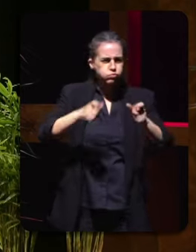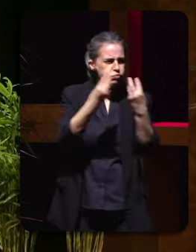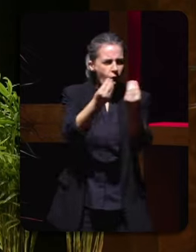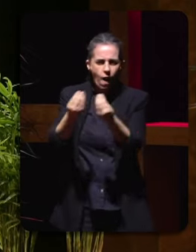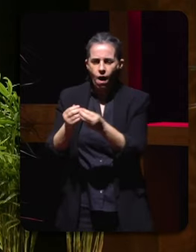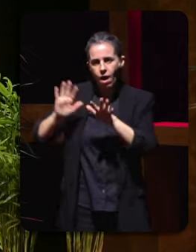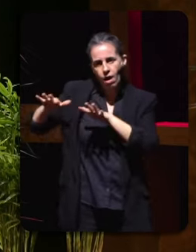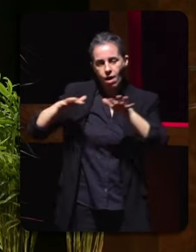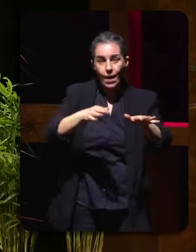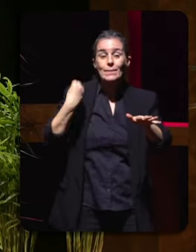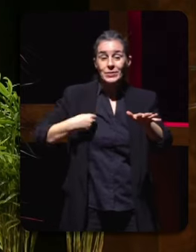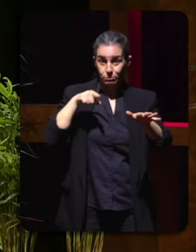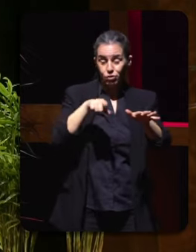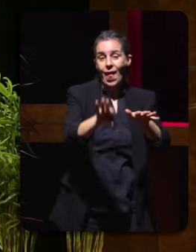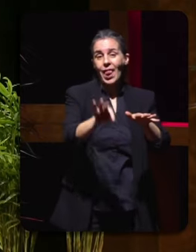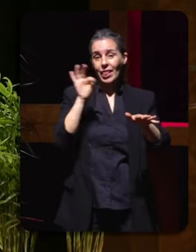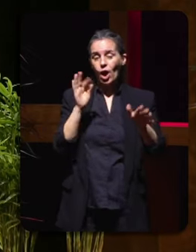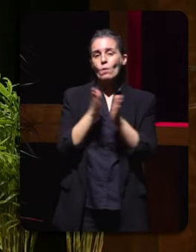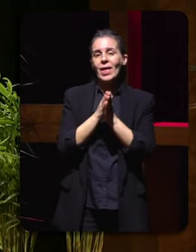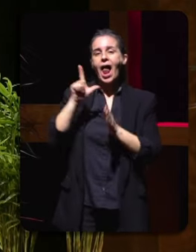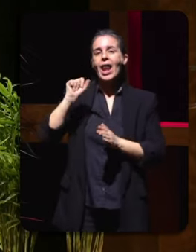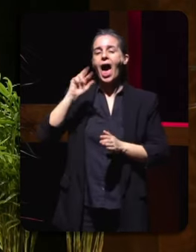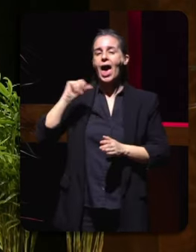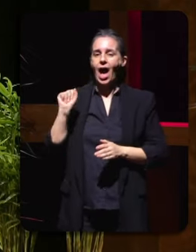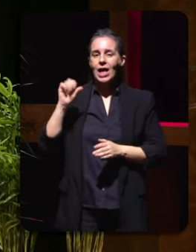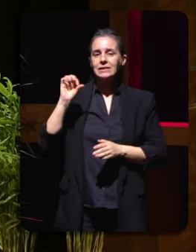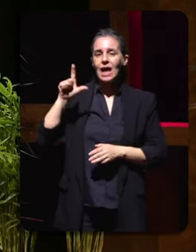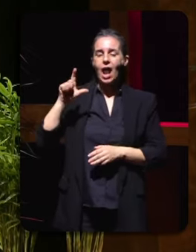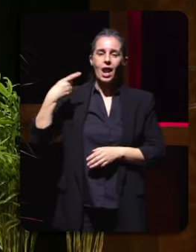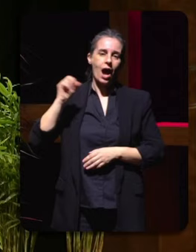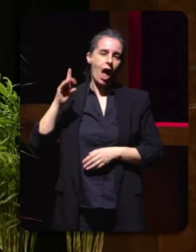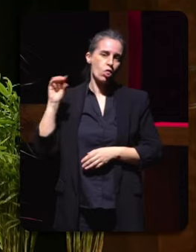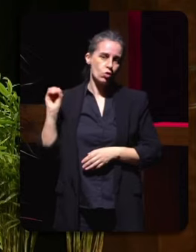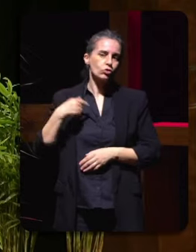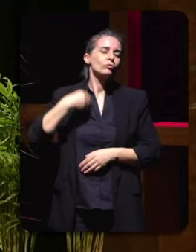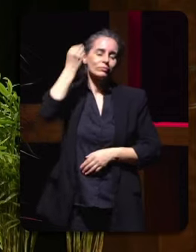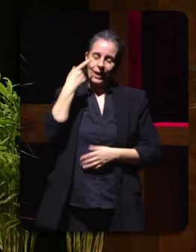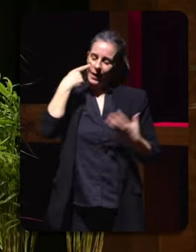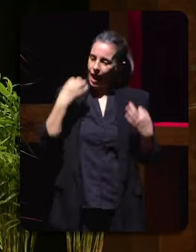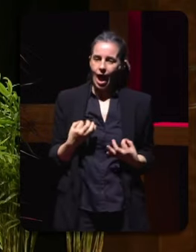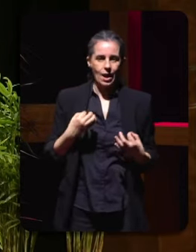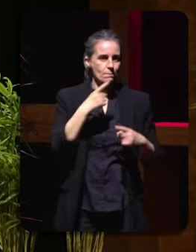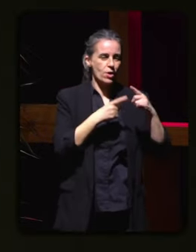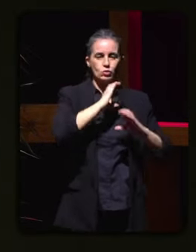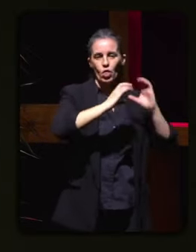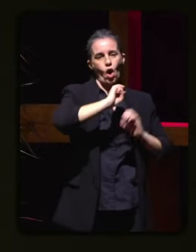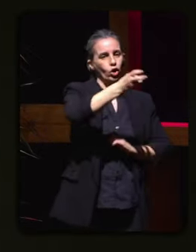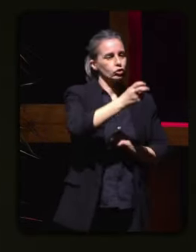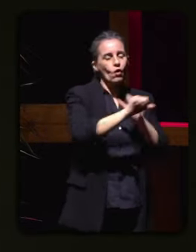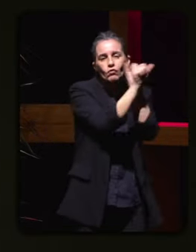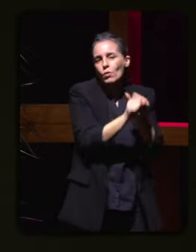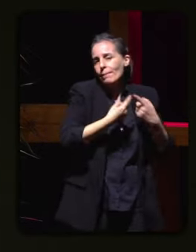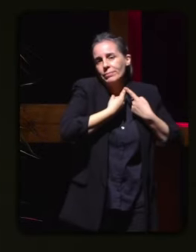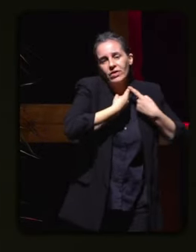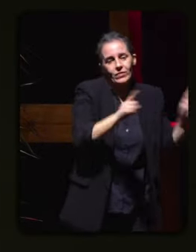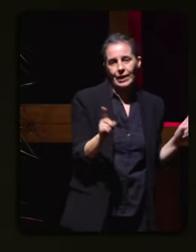que fixo neste caso a nosa compañeira Lara Salgado estou segura de que non foi así en outros medios de comunicación é unha forma de